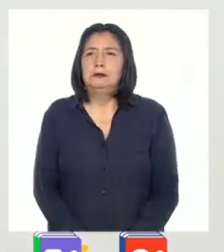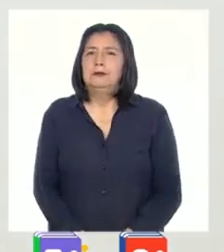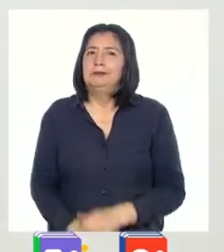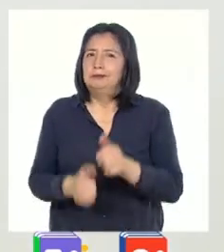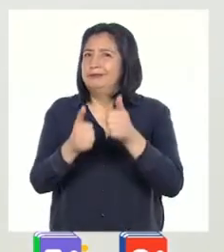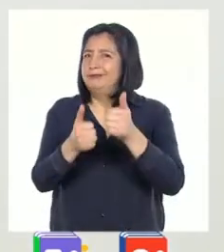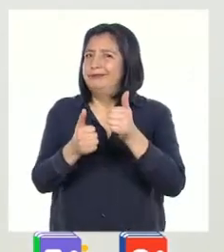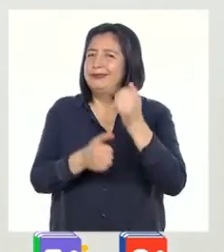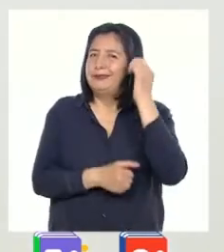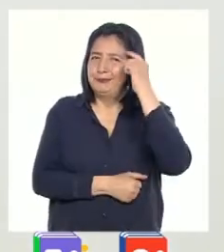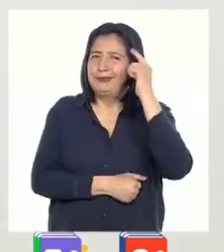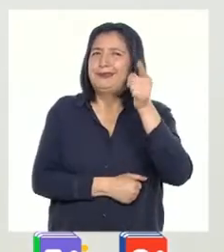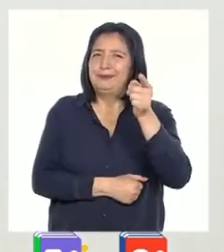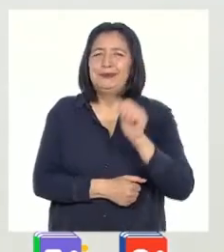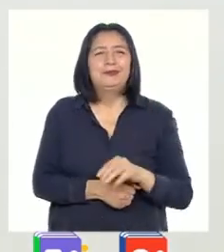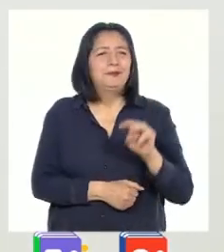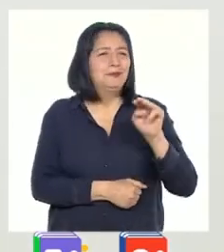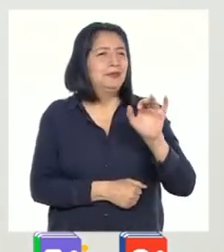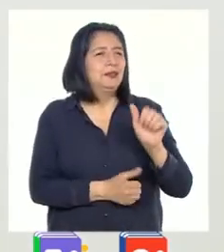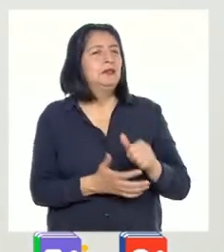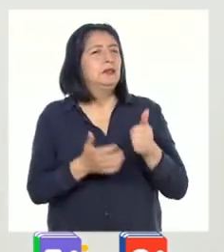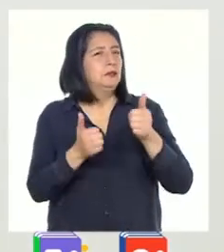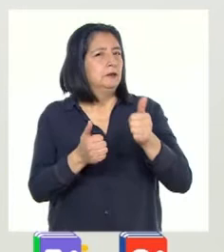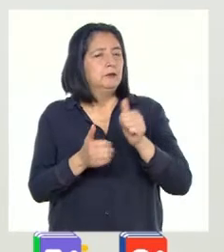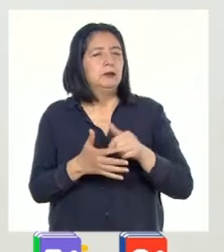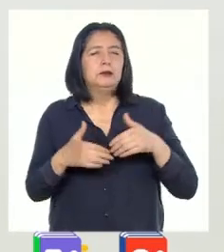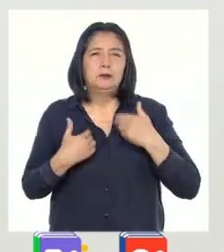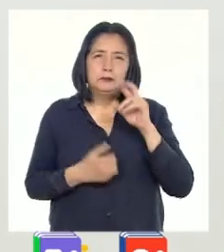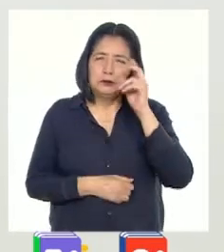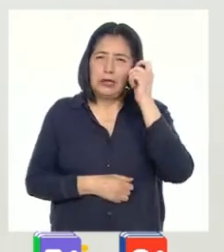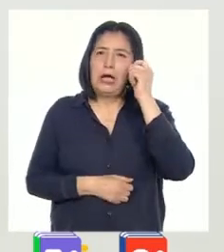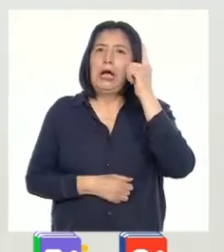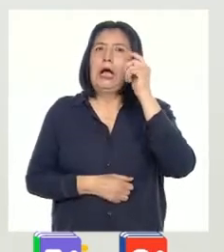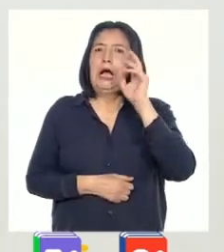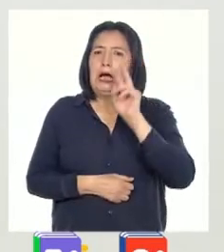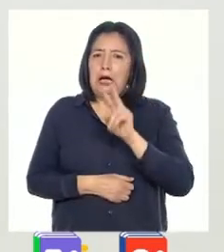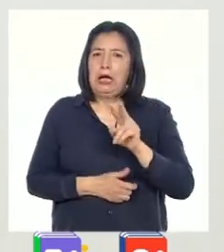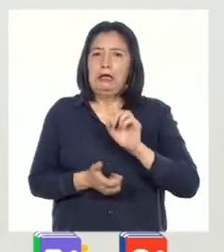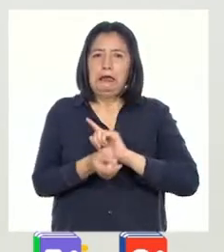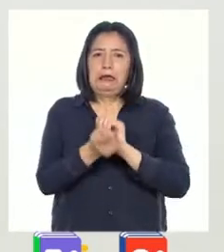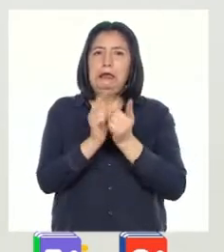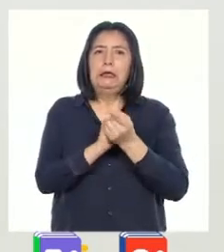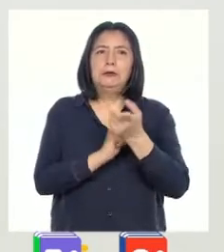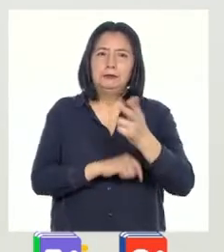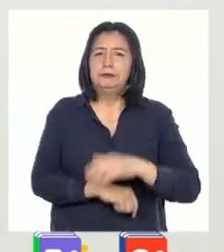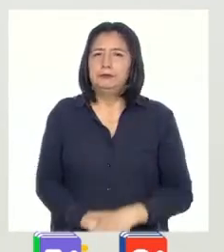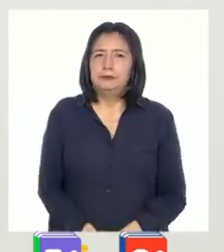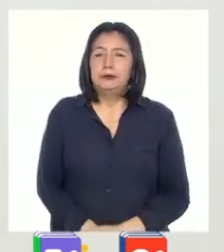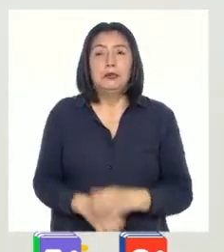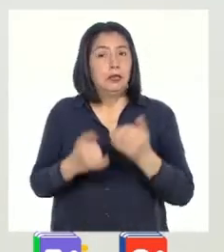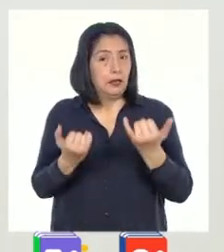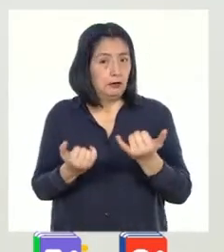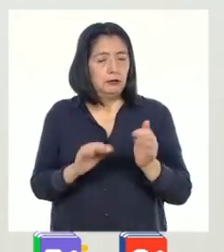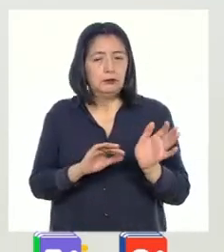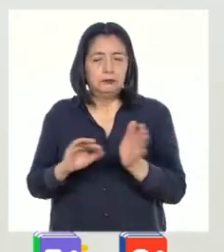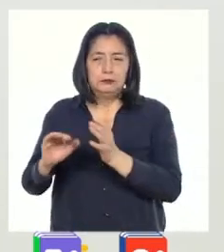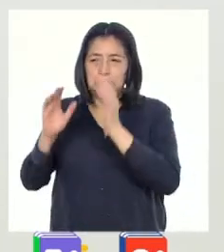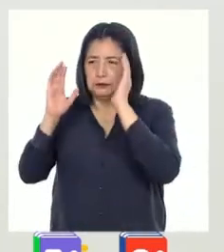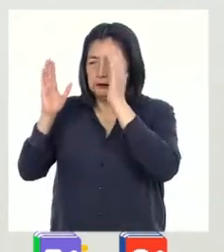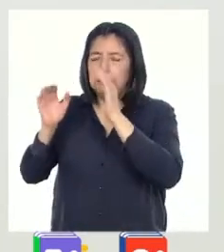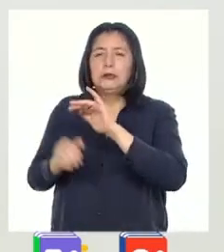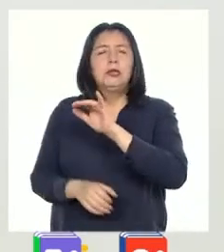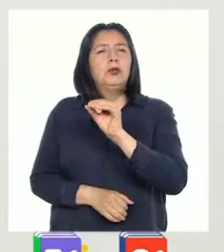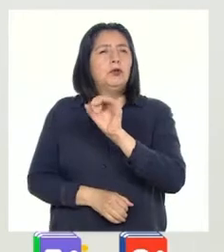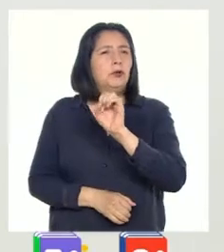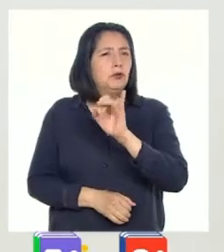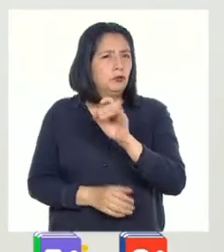Muy buena reflexión, Mía. Qué bueno que puedas darte cuenta de que hay que cambiar eso. Ahora vamos a escuchar a Josué